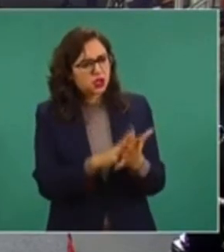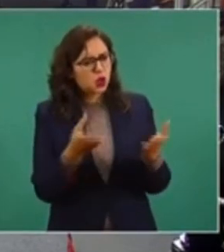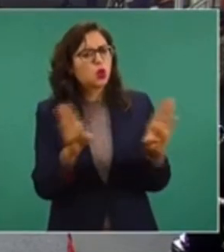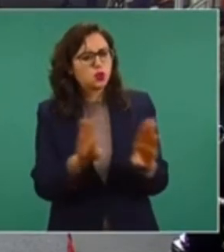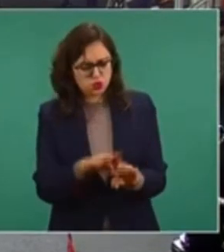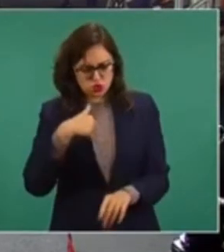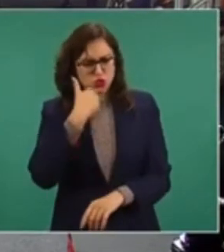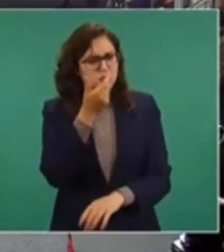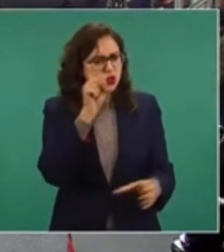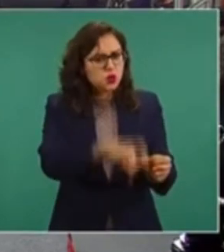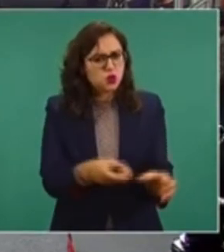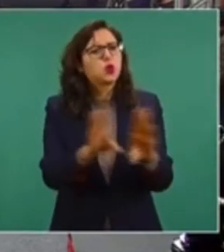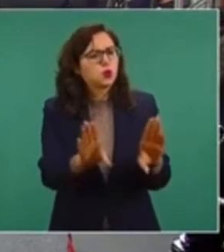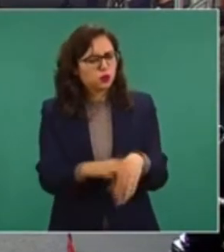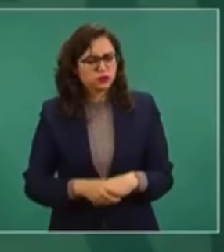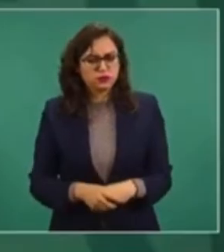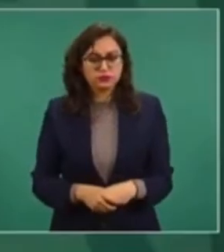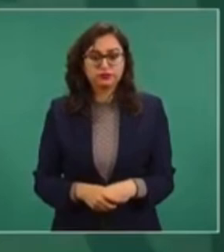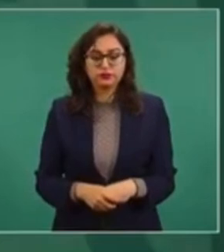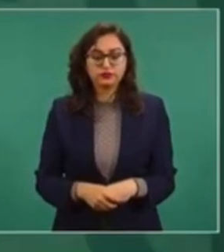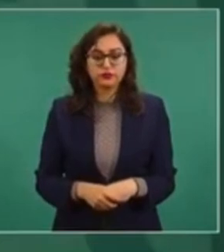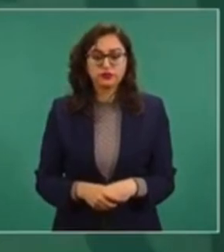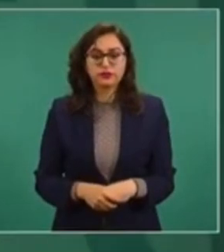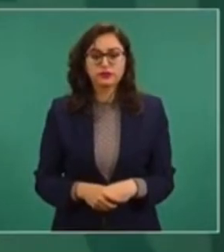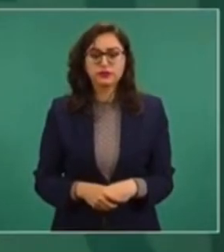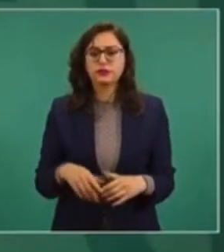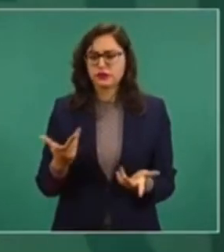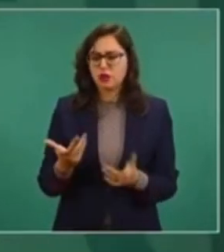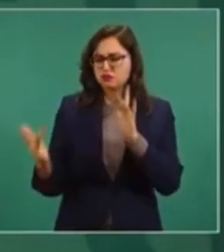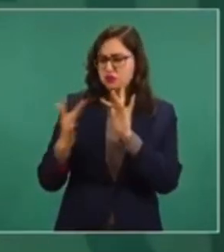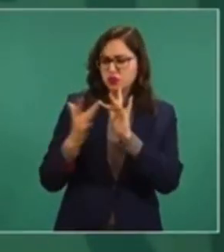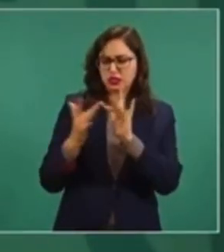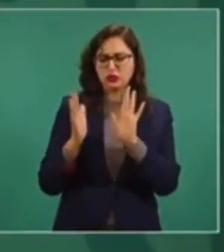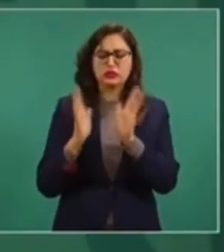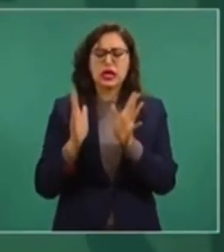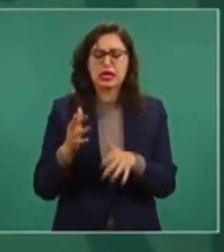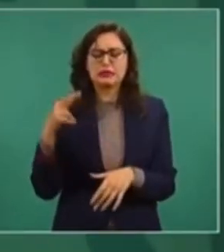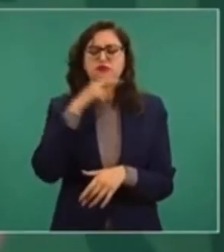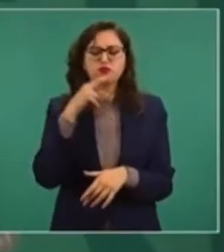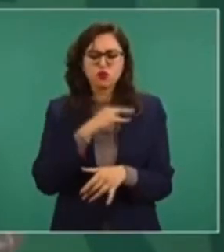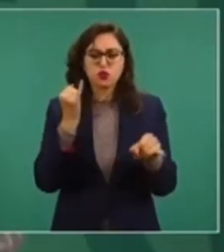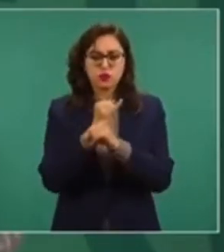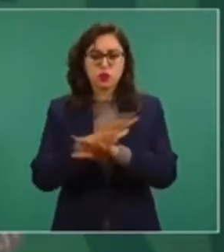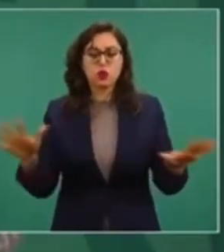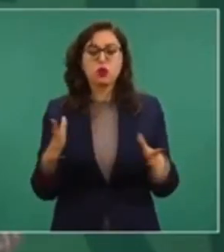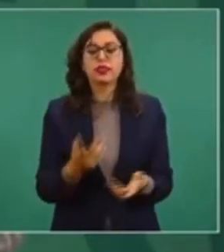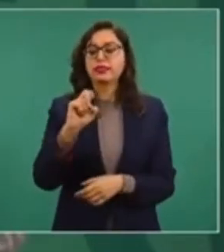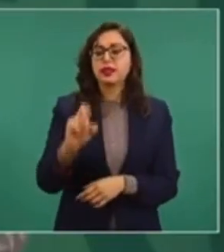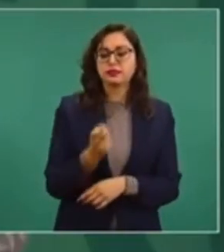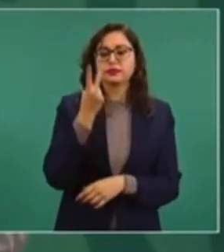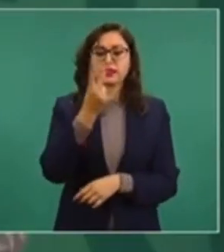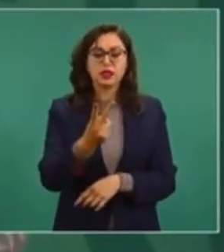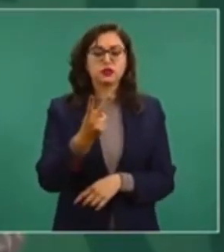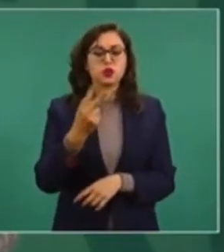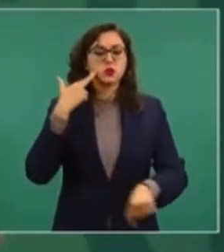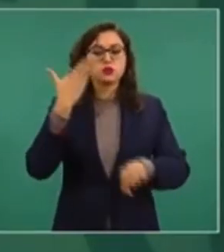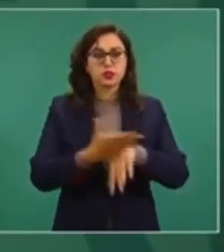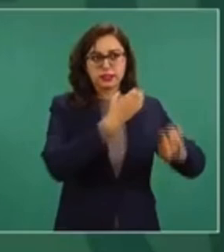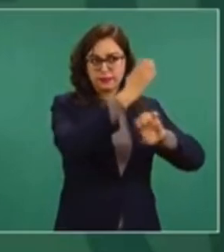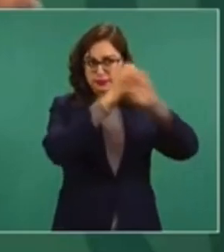podrían decir yo quiero participar? Desde comunicación, vamos a dar conocer ya pronto quiénes son los 32 responsables estatales